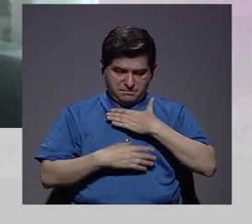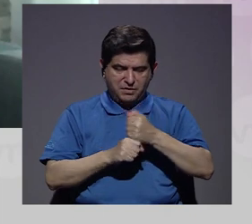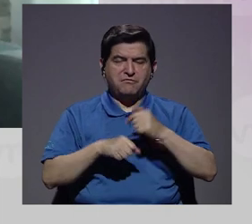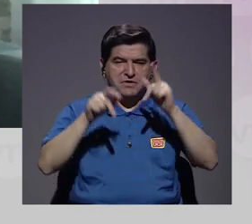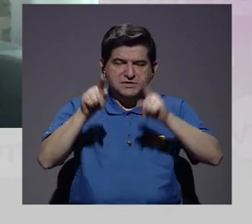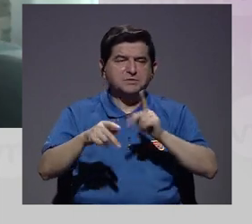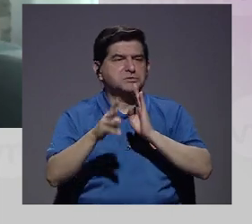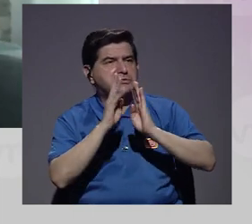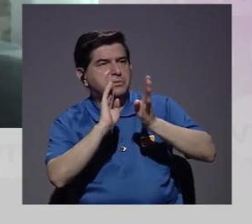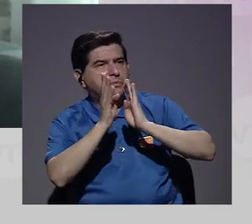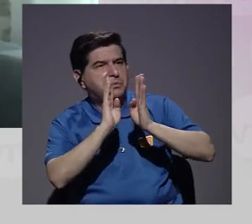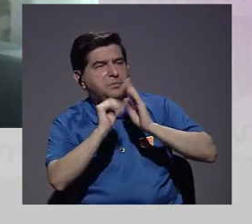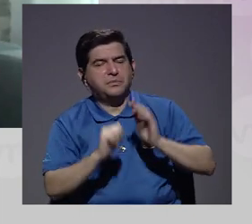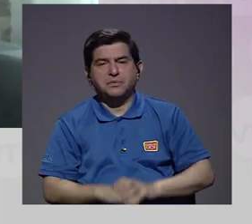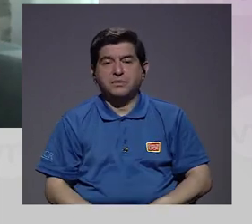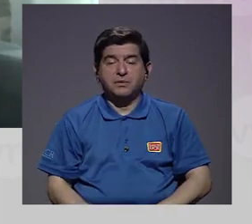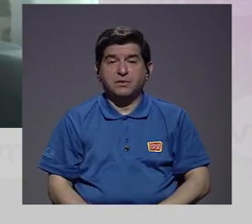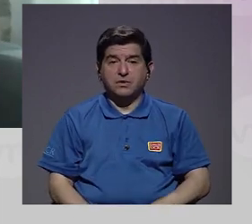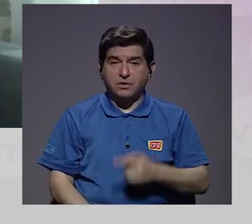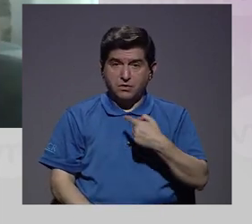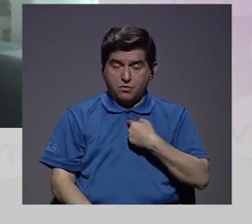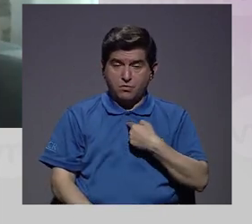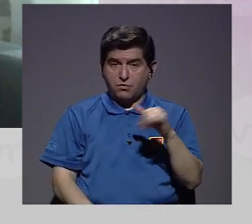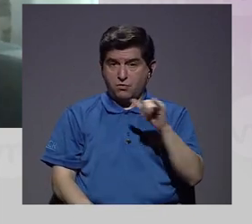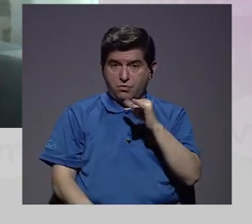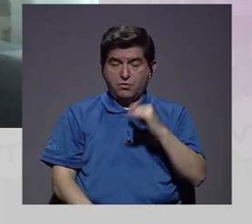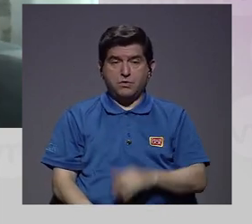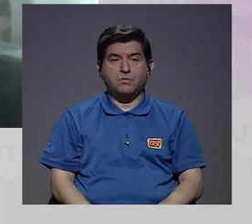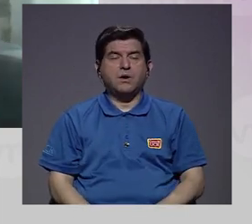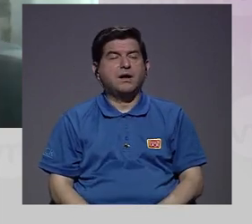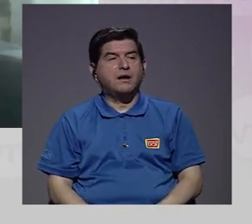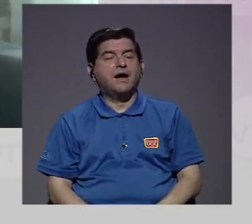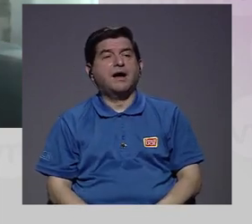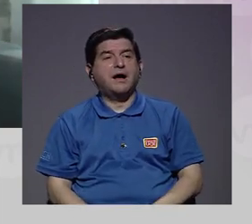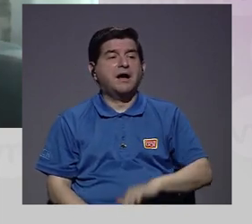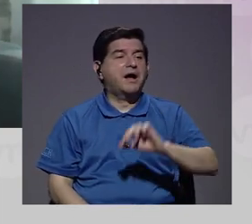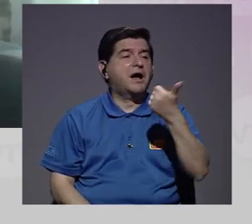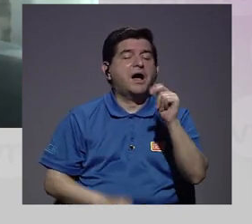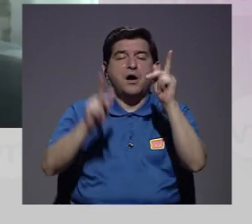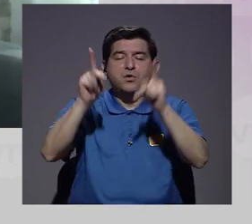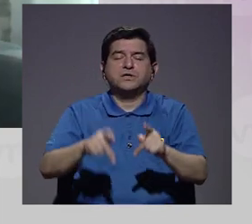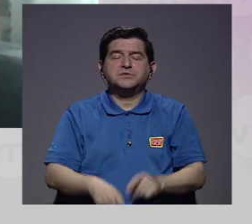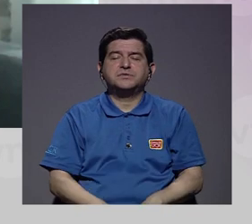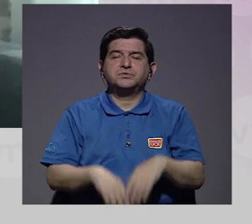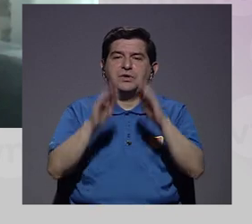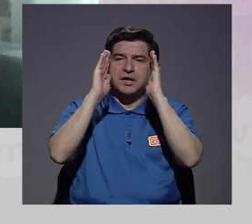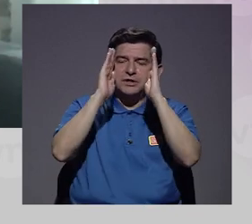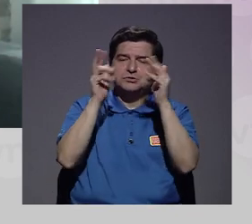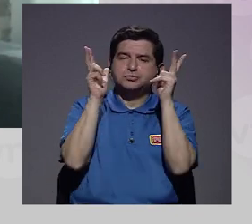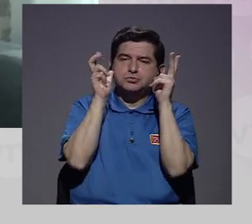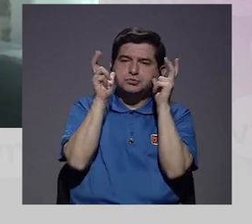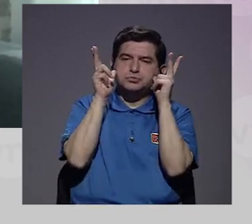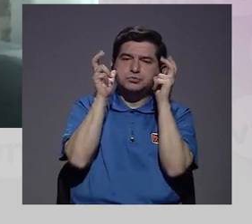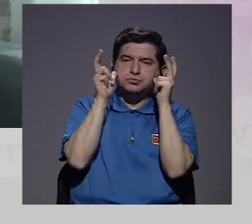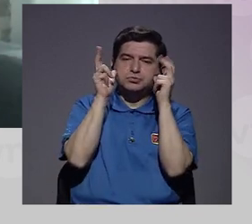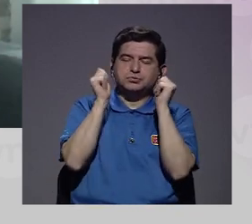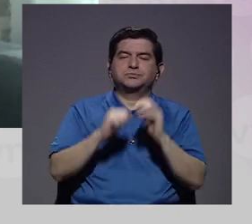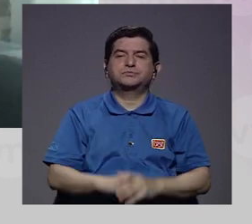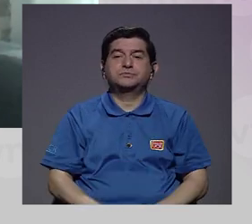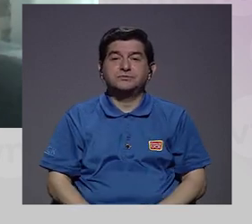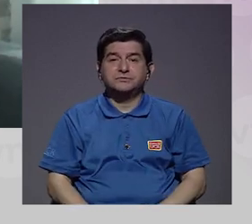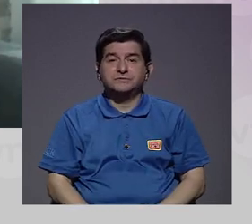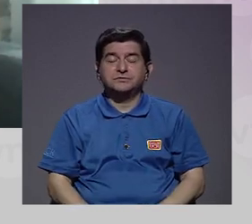mi confianza, ¿verdad? Ofrecerme también para escuchar a los demás, ¿verdad?